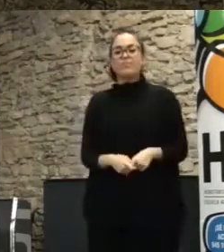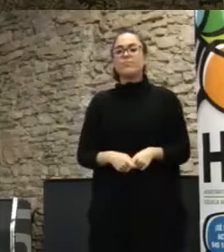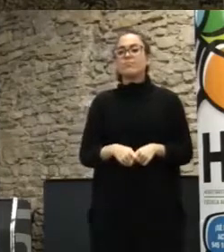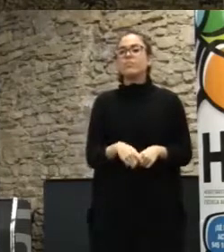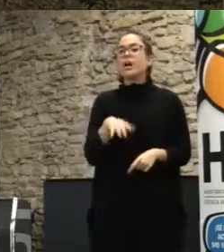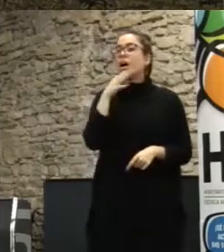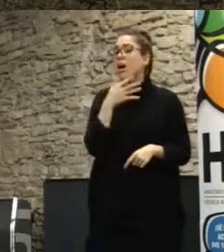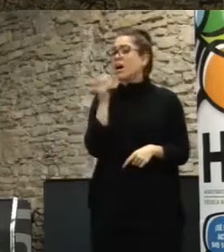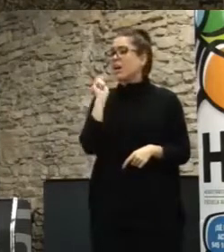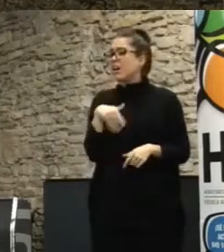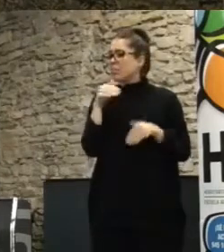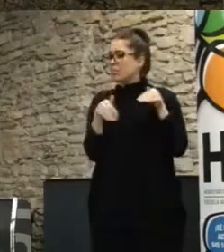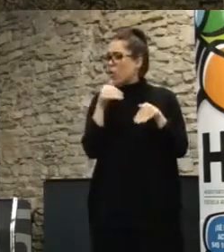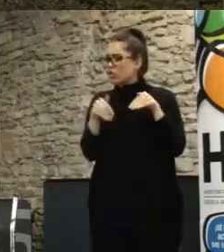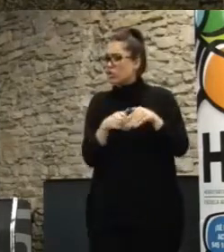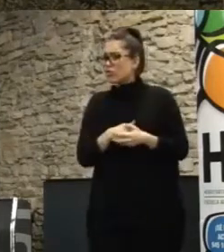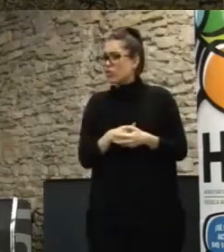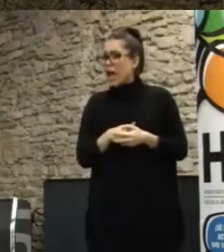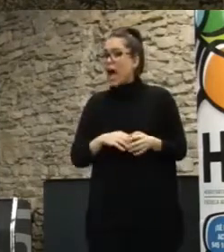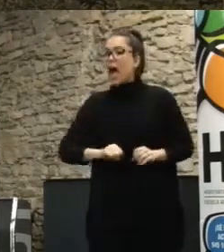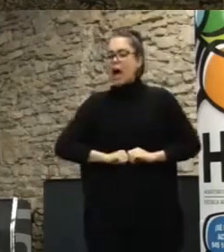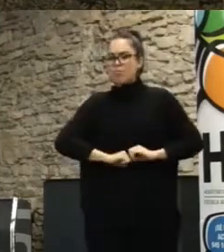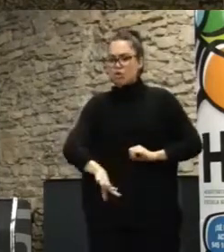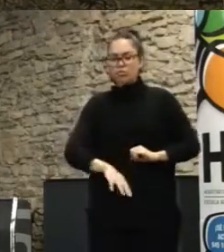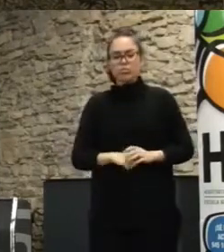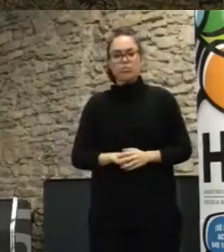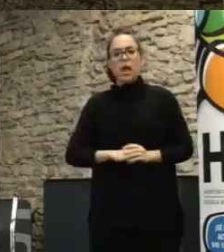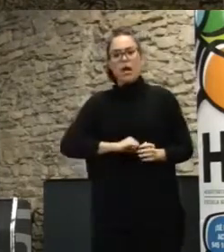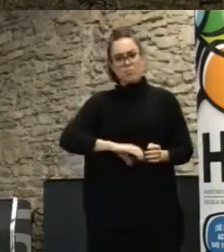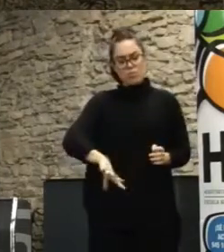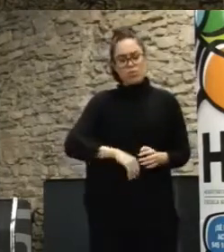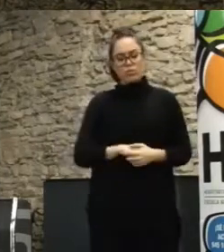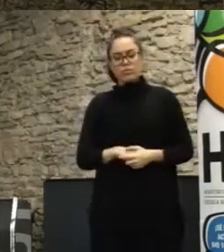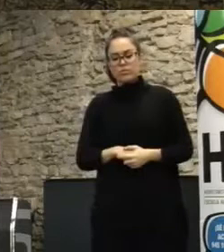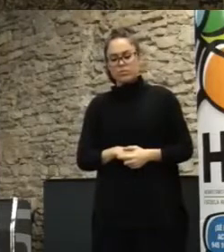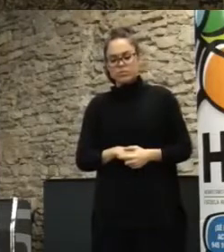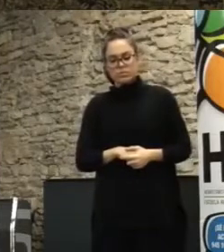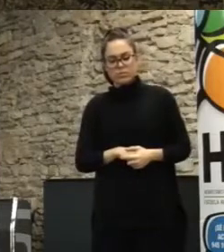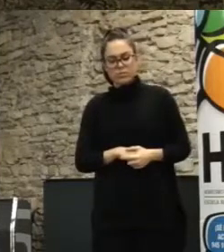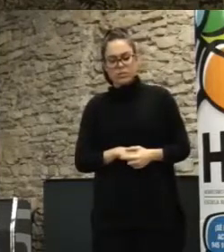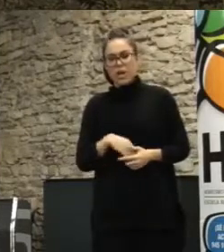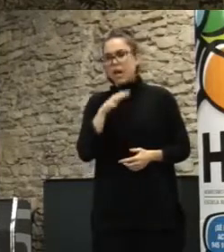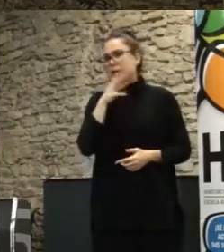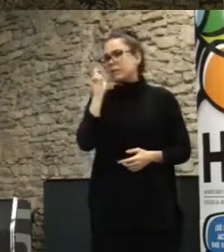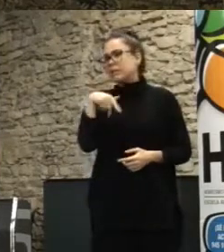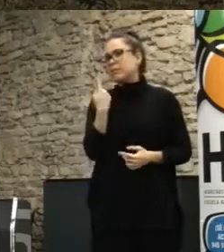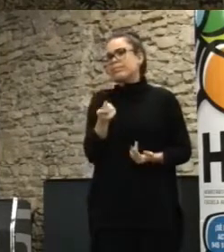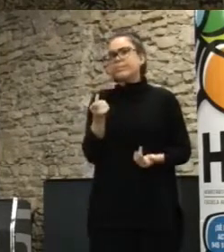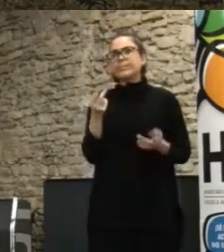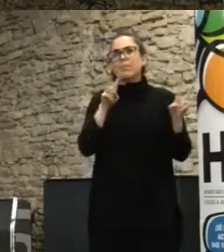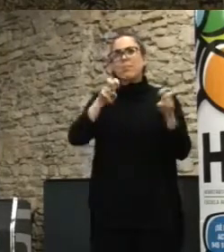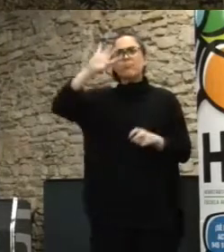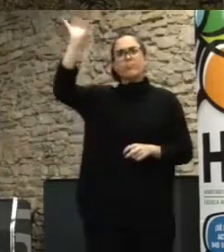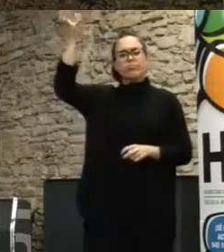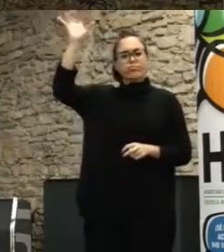y tienen como siete o ocho temas de los más potentes. O sea, ahora mismo cambio climático, cuestiones de todo tipo,